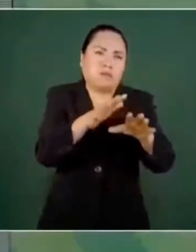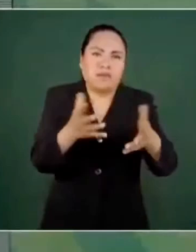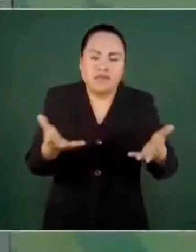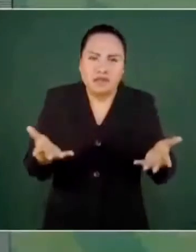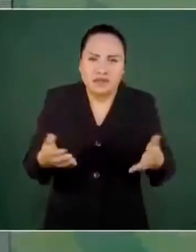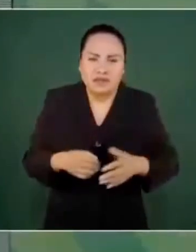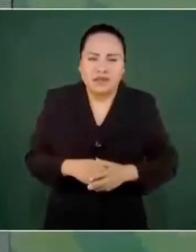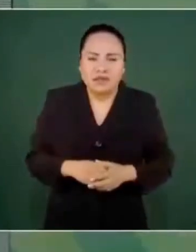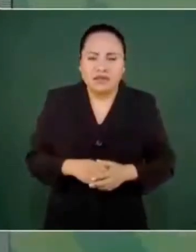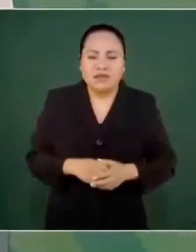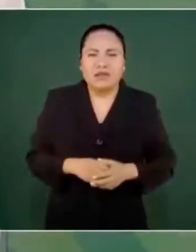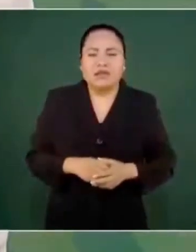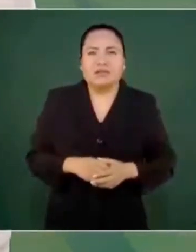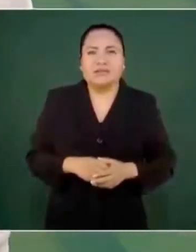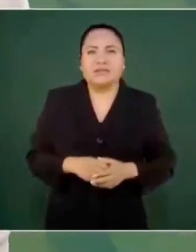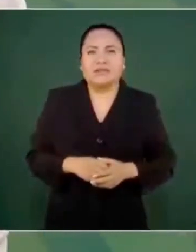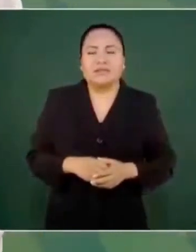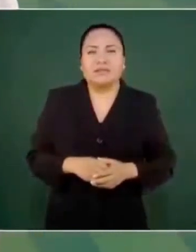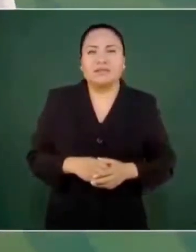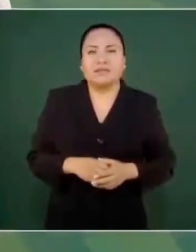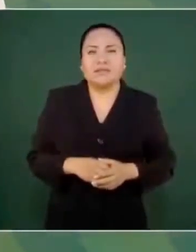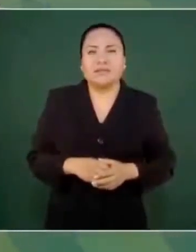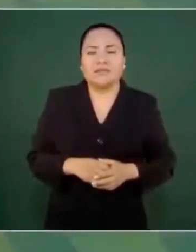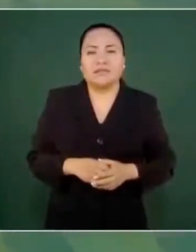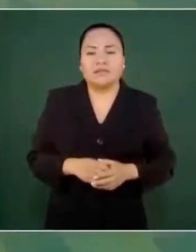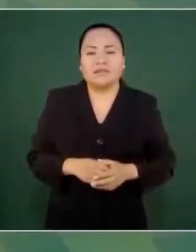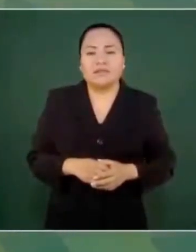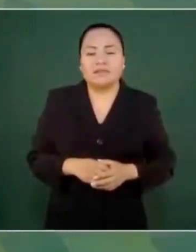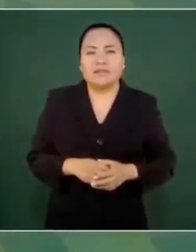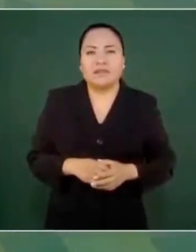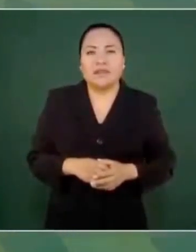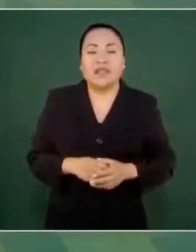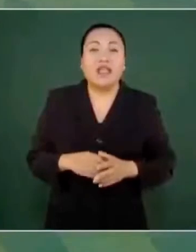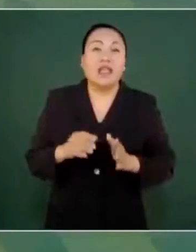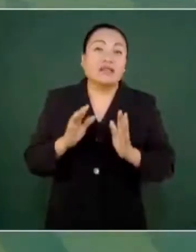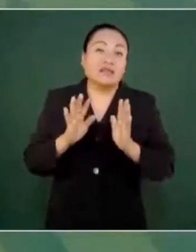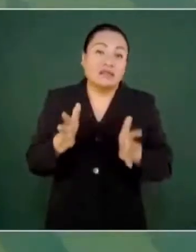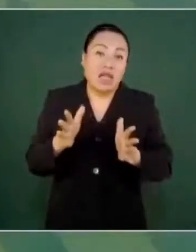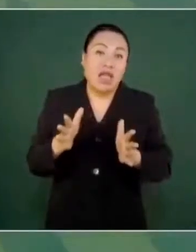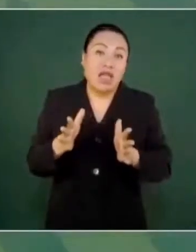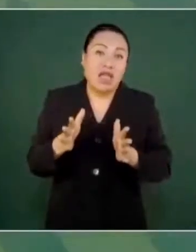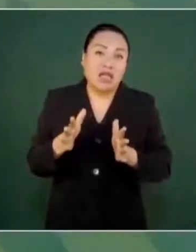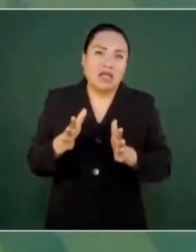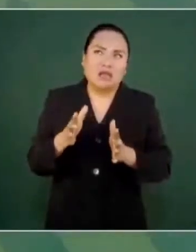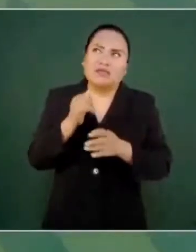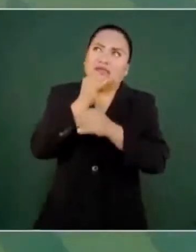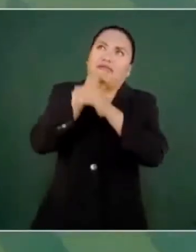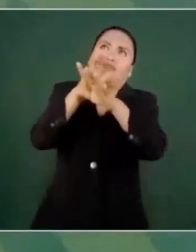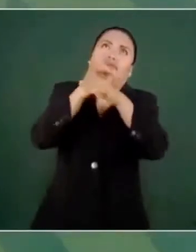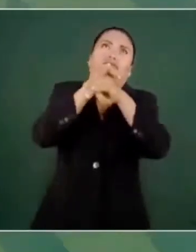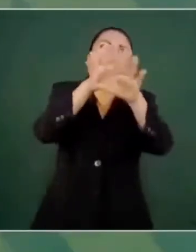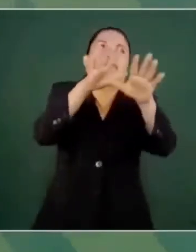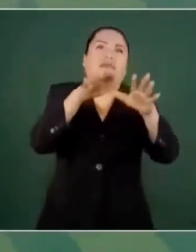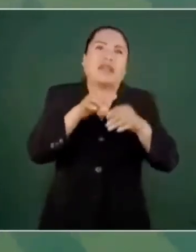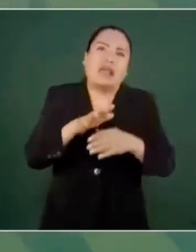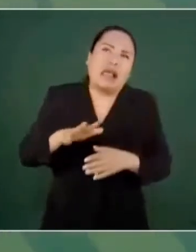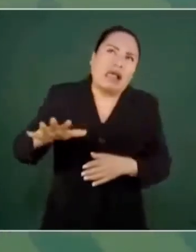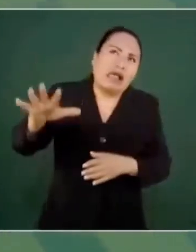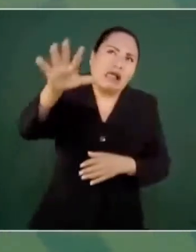Ya está en los primeros lugares en China y en la India,